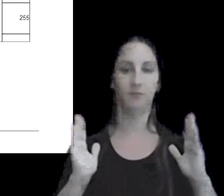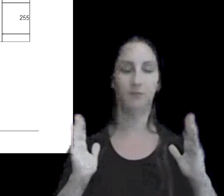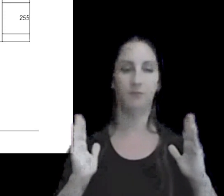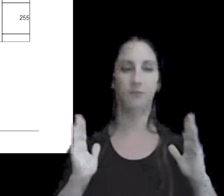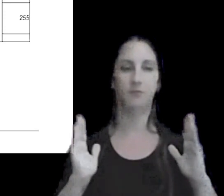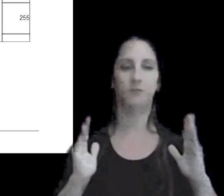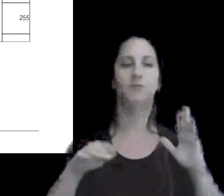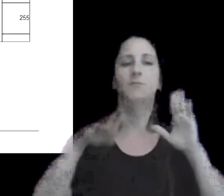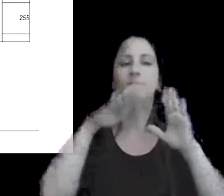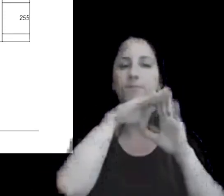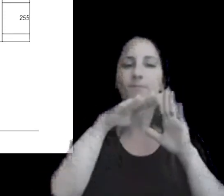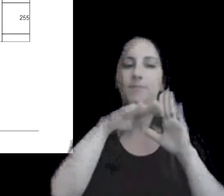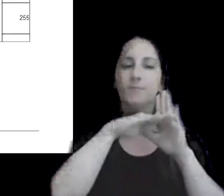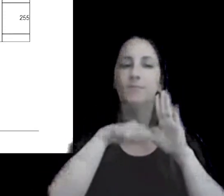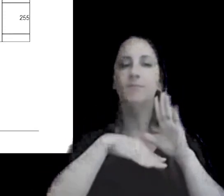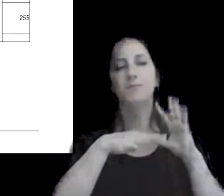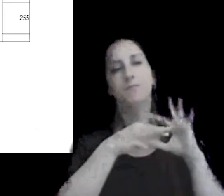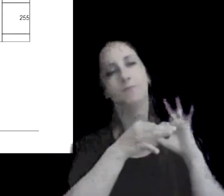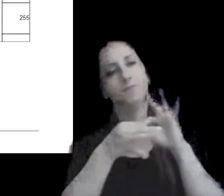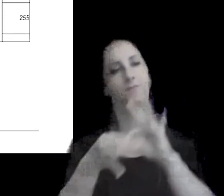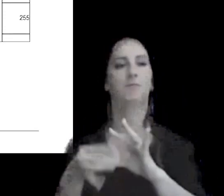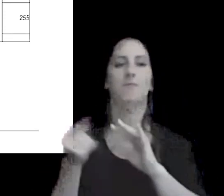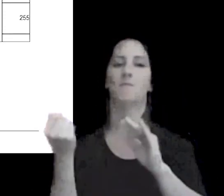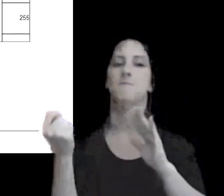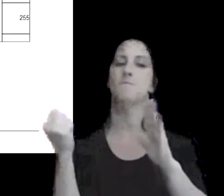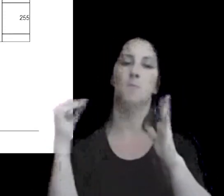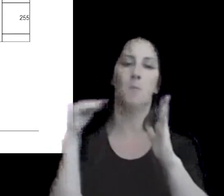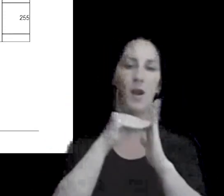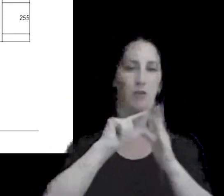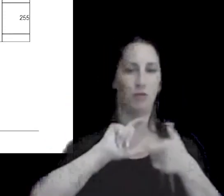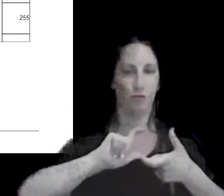régimen relacionado con precio de transferencia